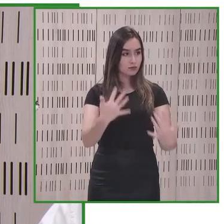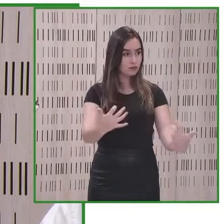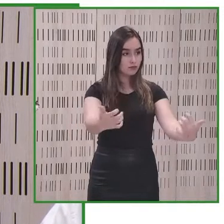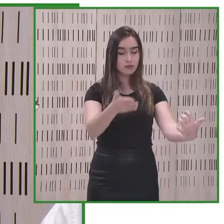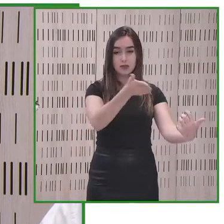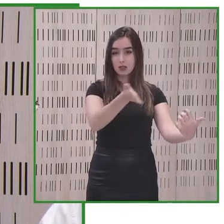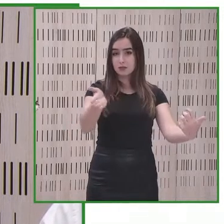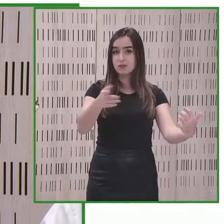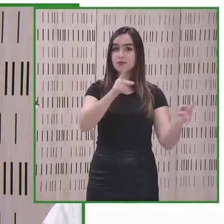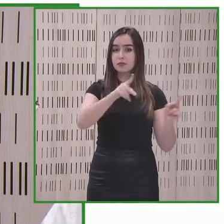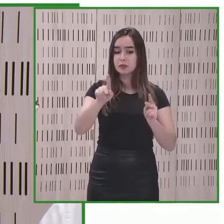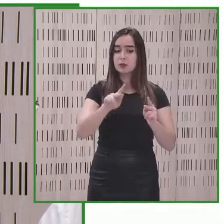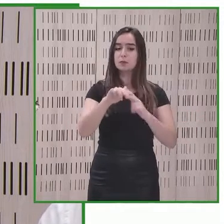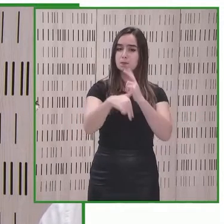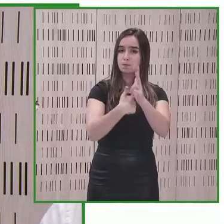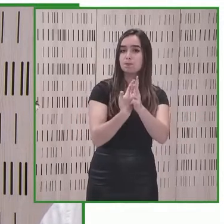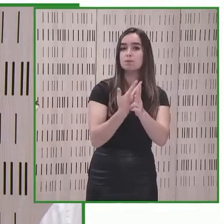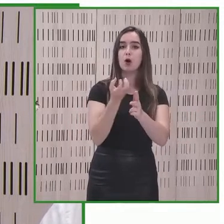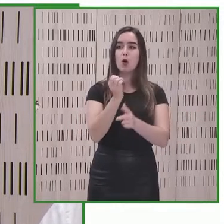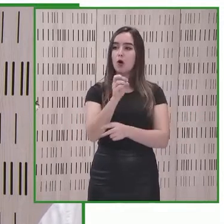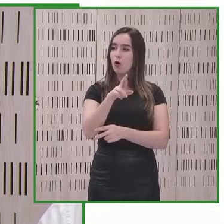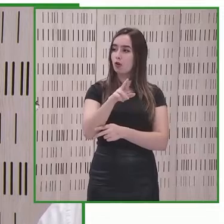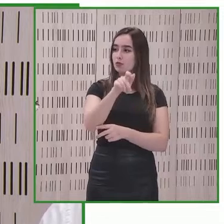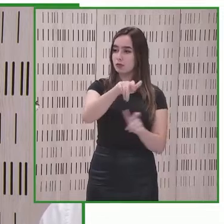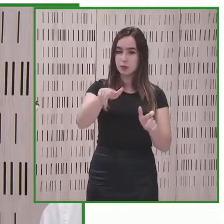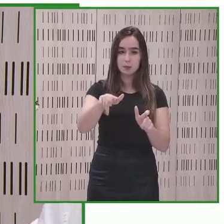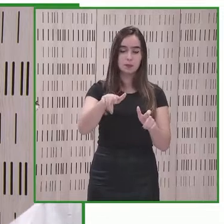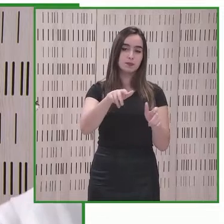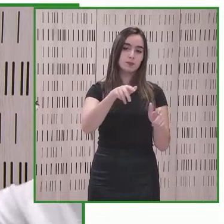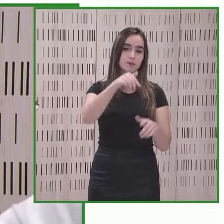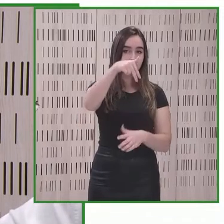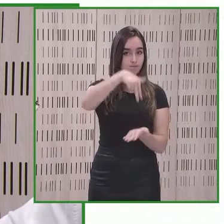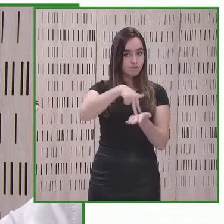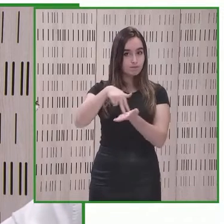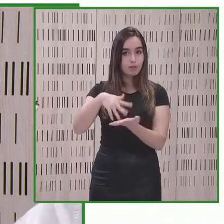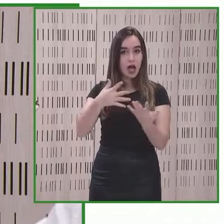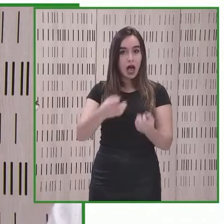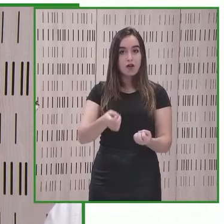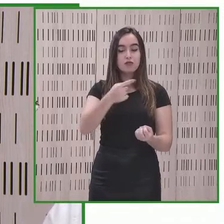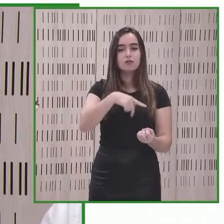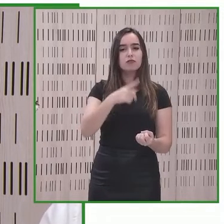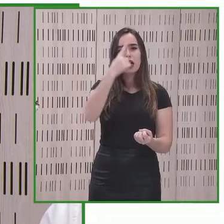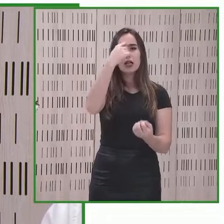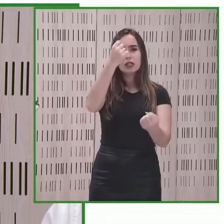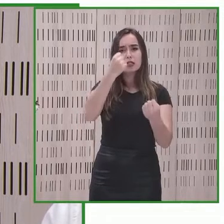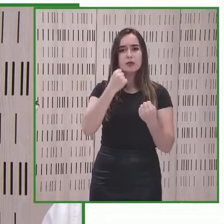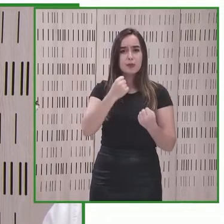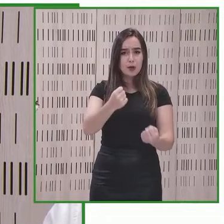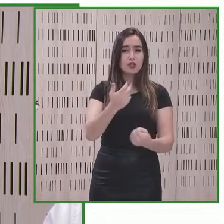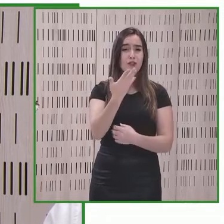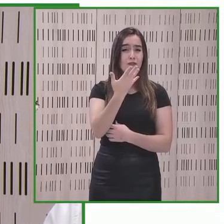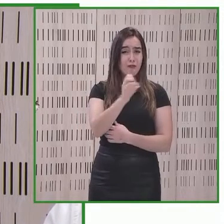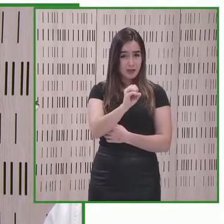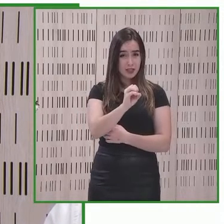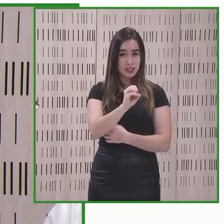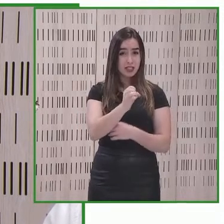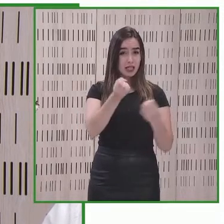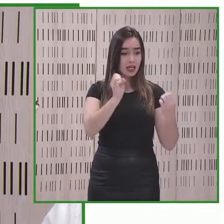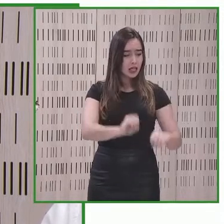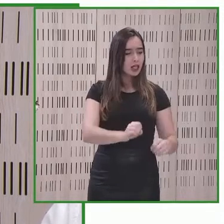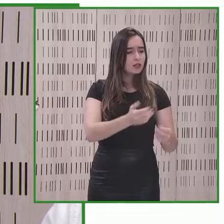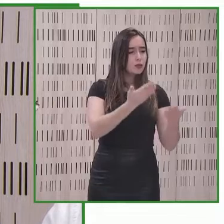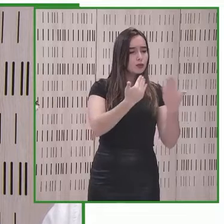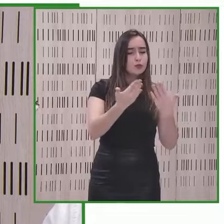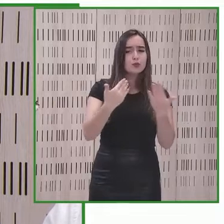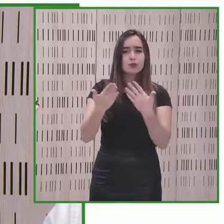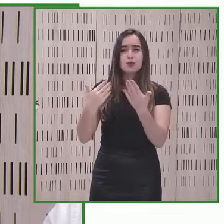los que estáis conectados en streaming podréis conocer e interactuar con cerca de 50 expertos y tomadores de decisiones que provienen de todo el mundo